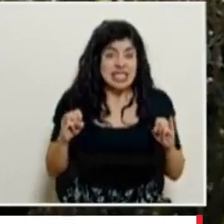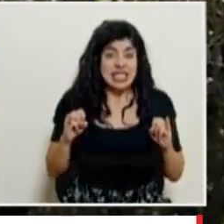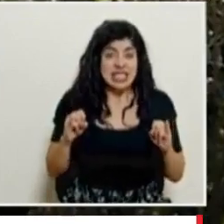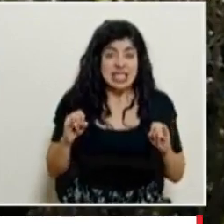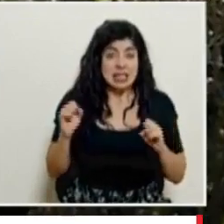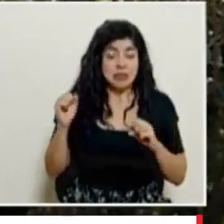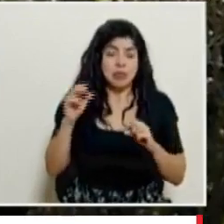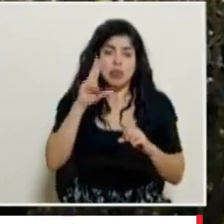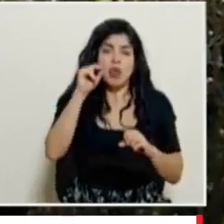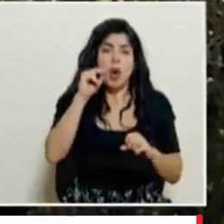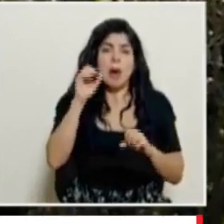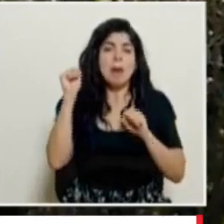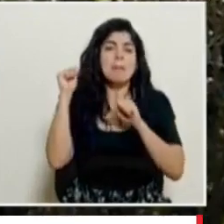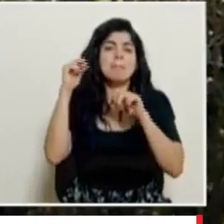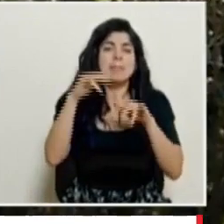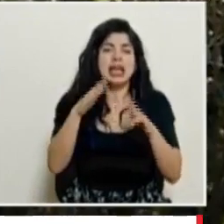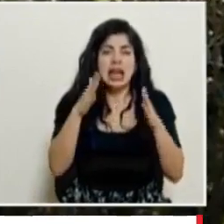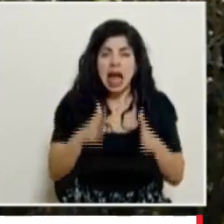migrante